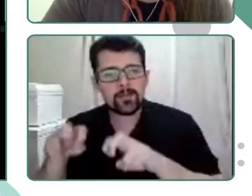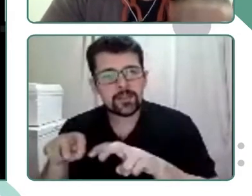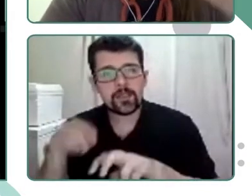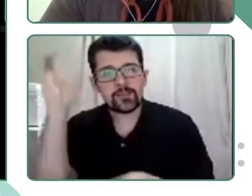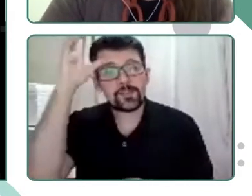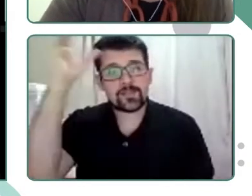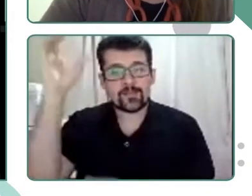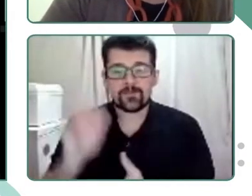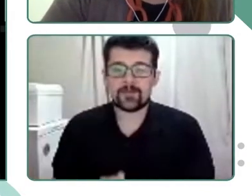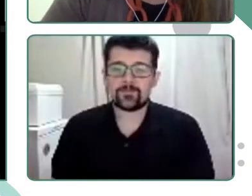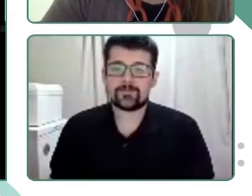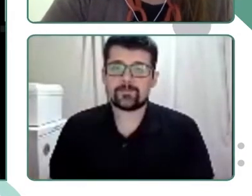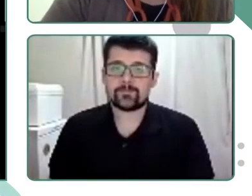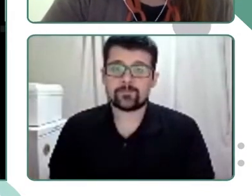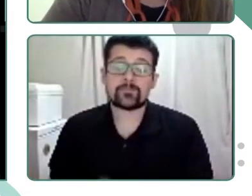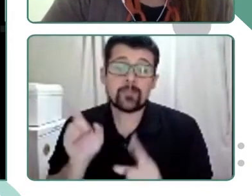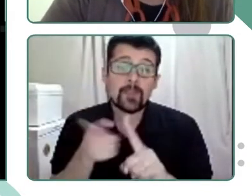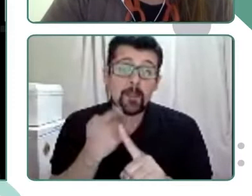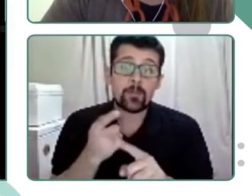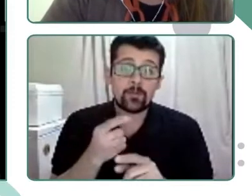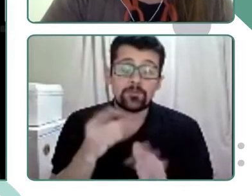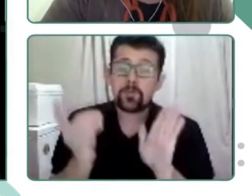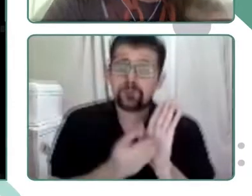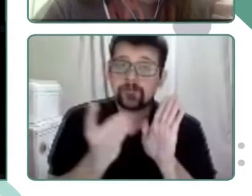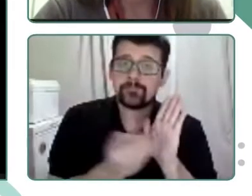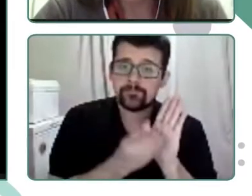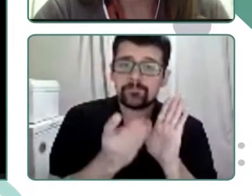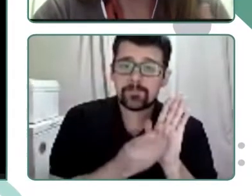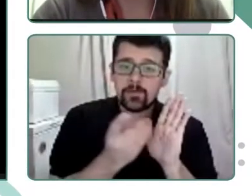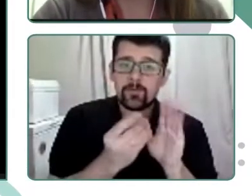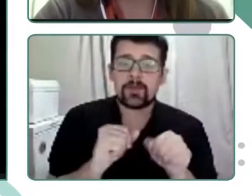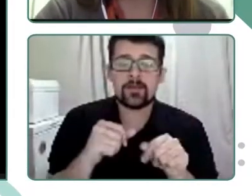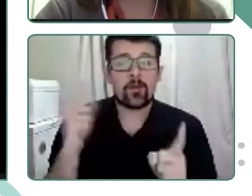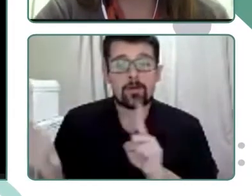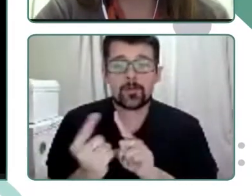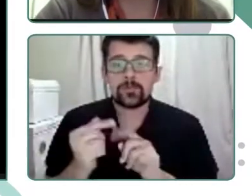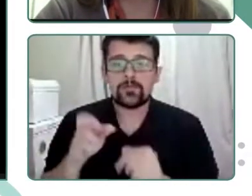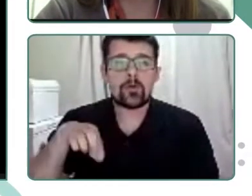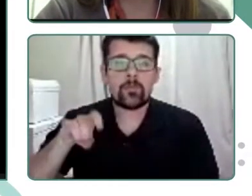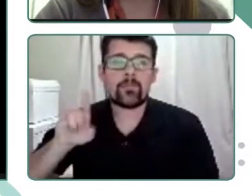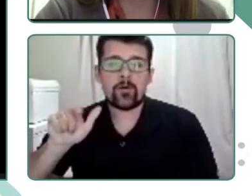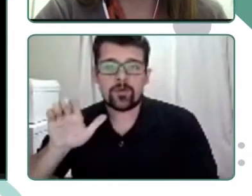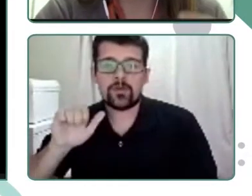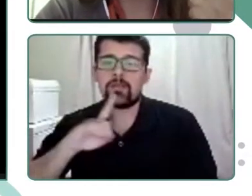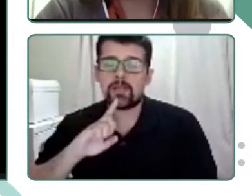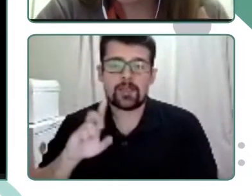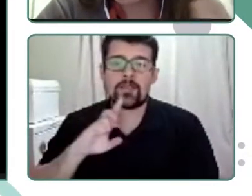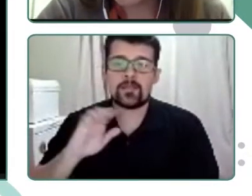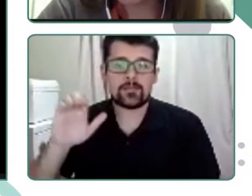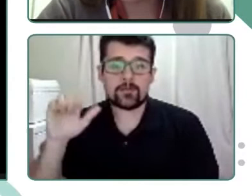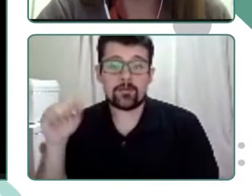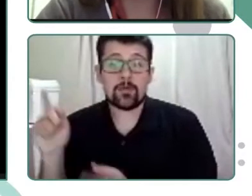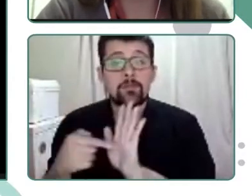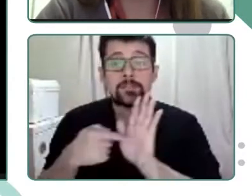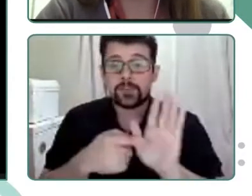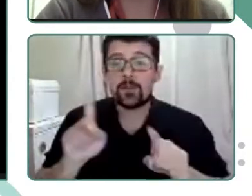Entonces, primero, vamos a describir estos encuentros diálogicos lectores. Ahí Polet va a estar a cargo de presentar las actividades principales